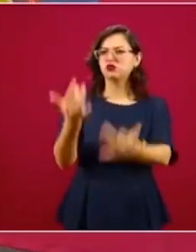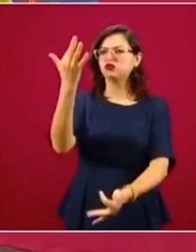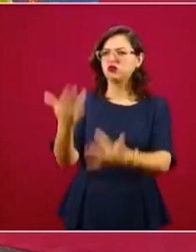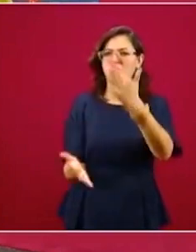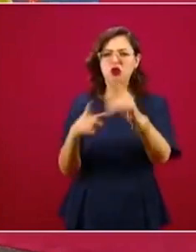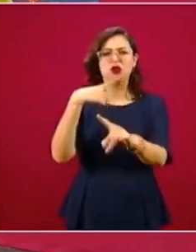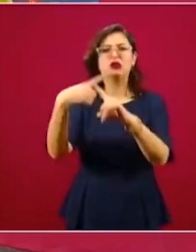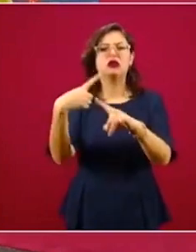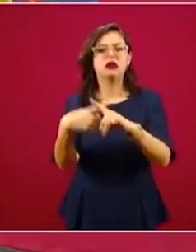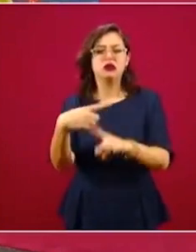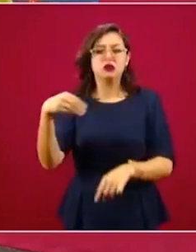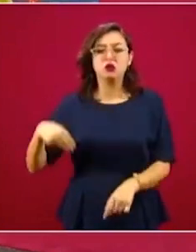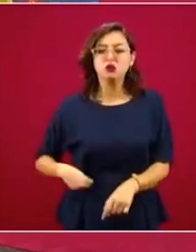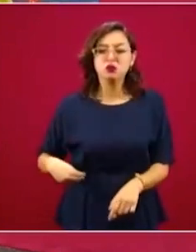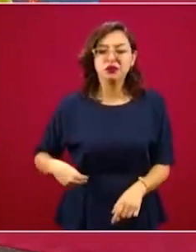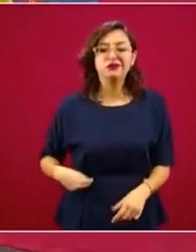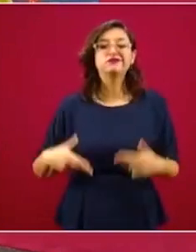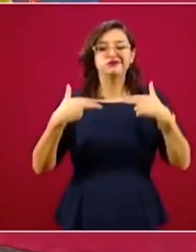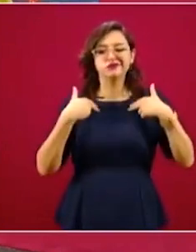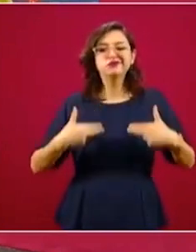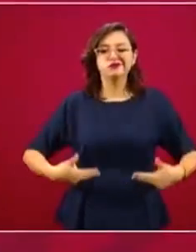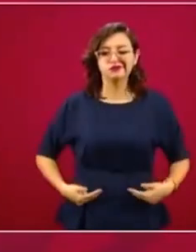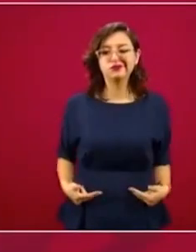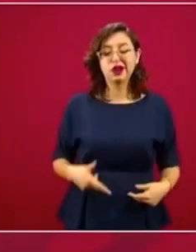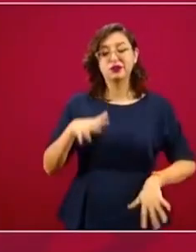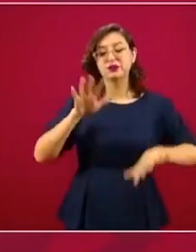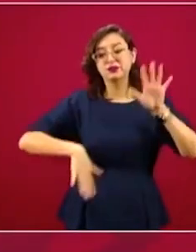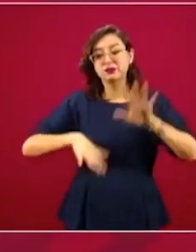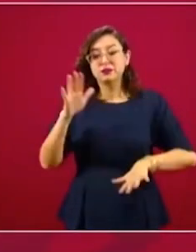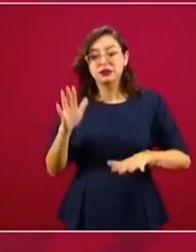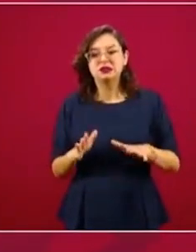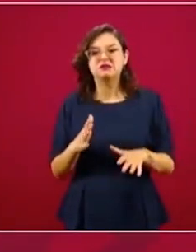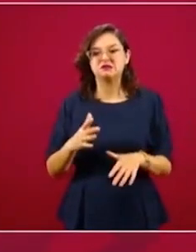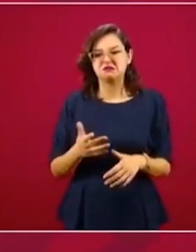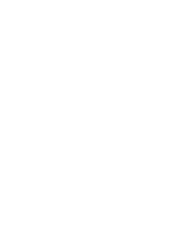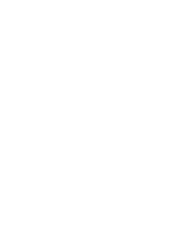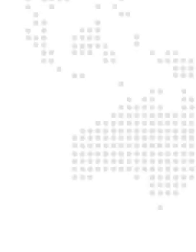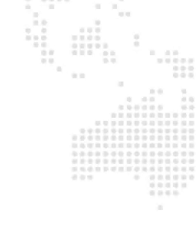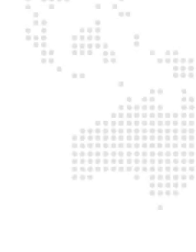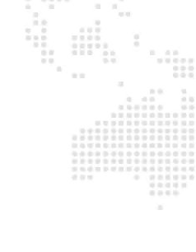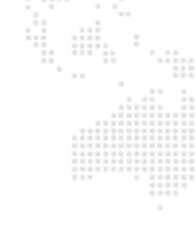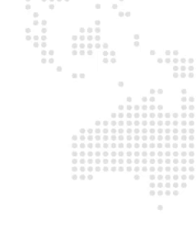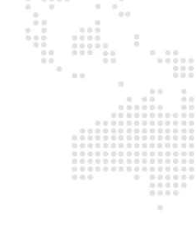o un descuido, por ello la prevención se vuelve fundamental.